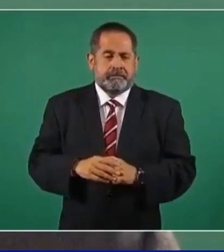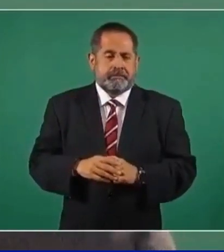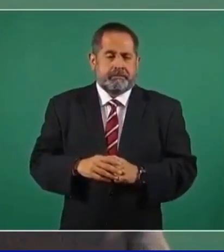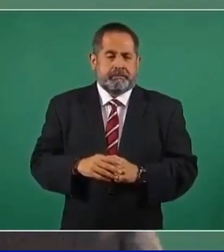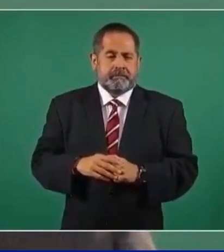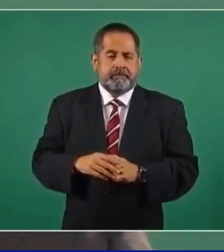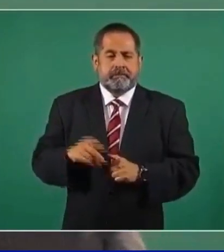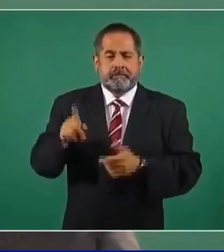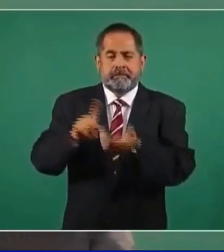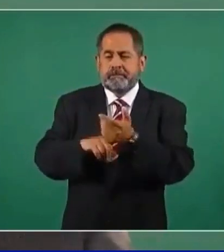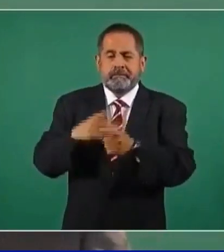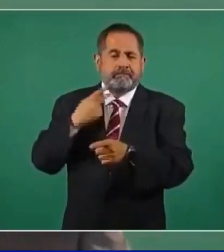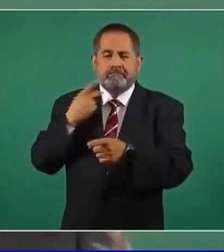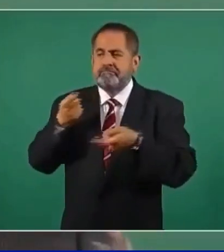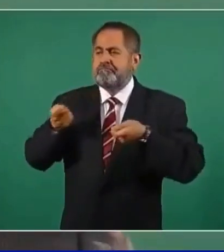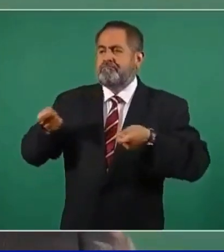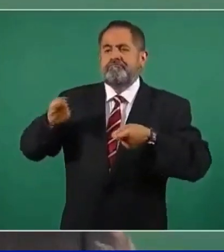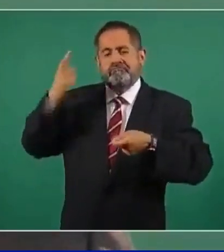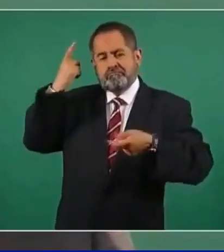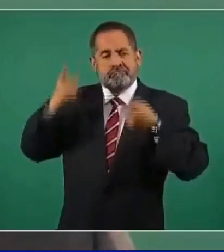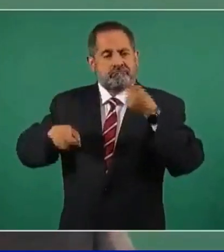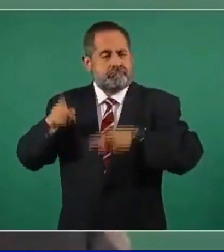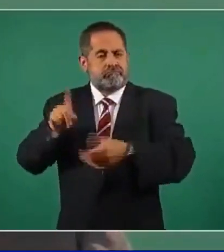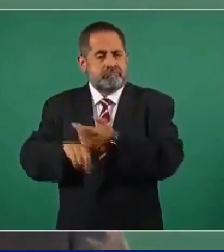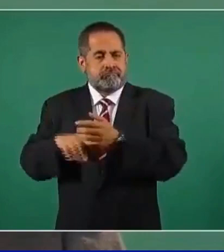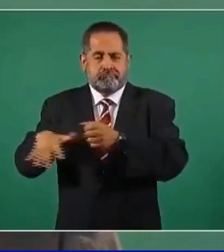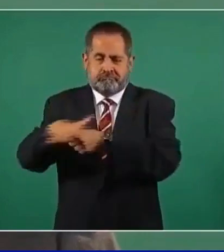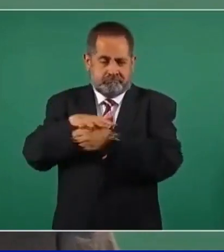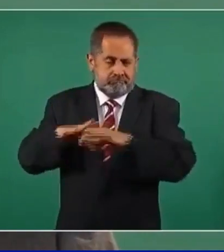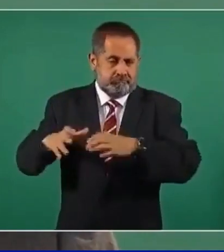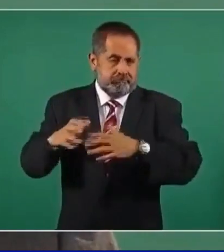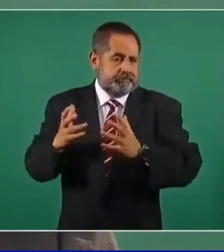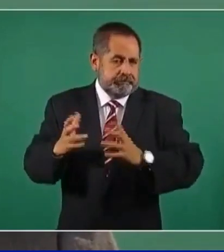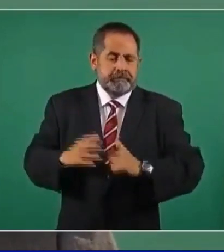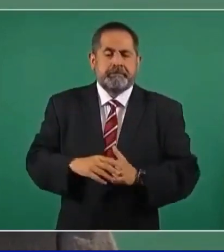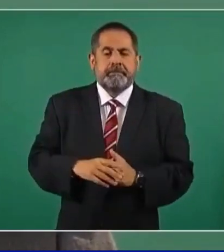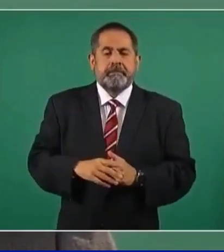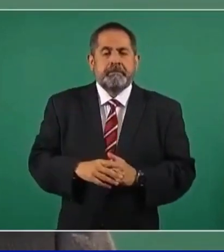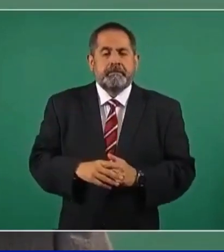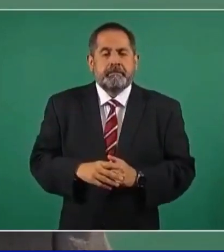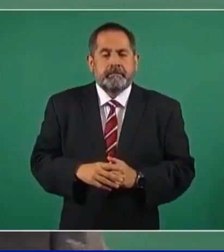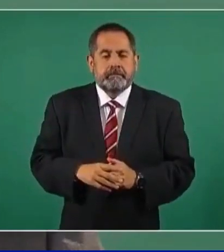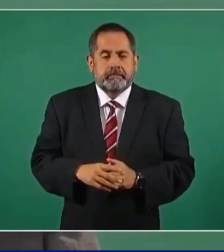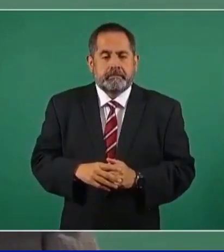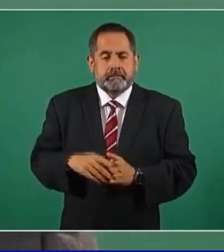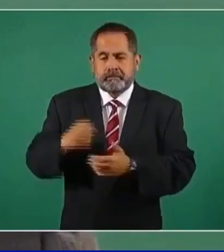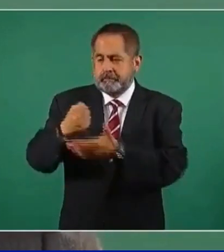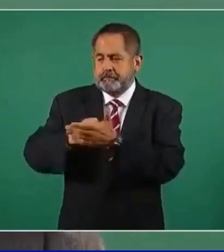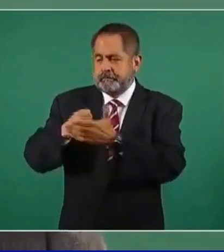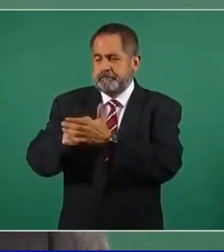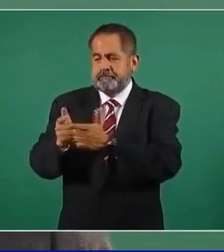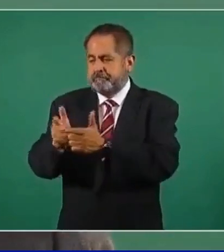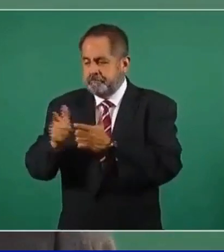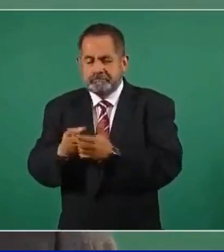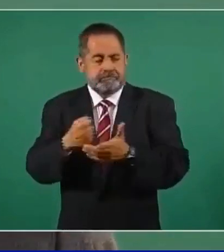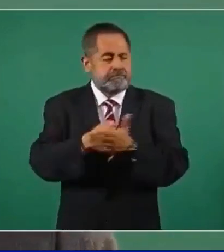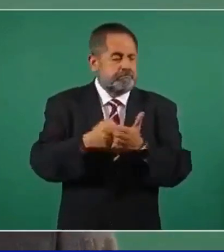dominio caciquil en una región, lucha de facciones,